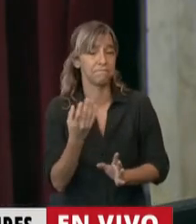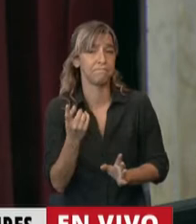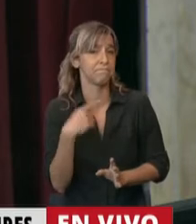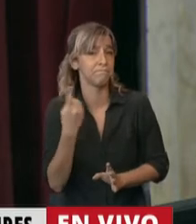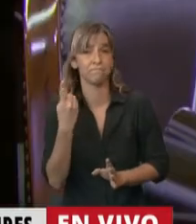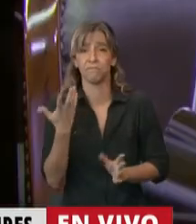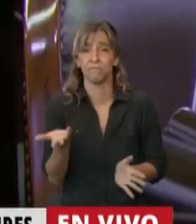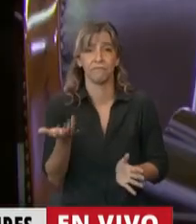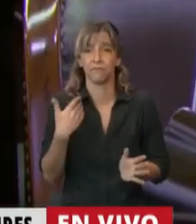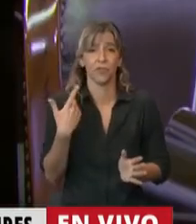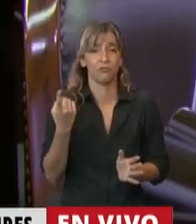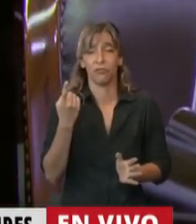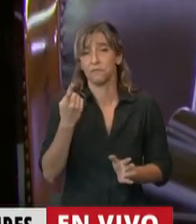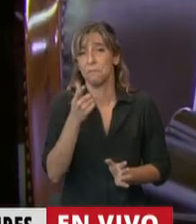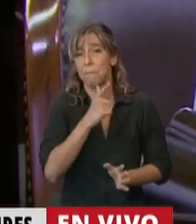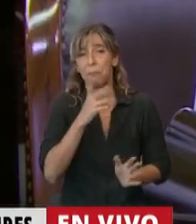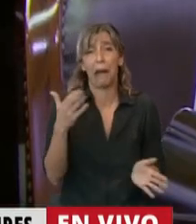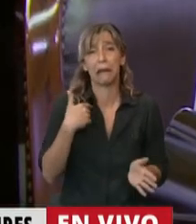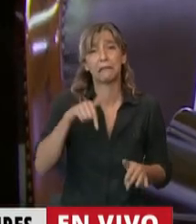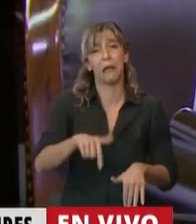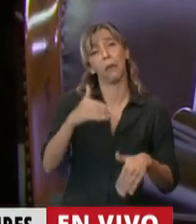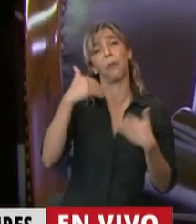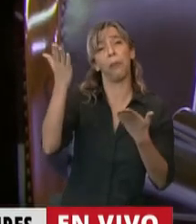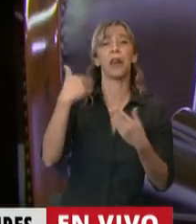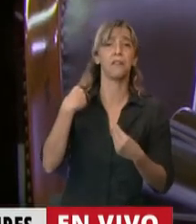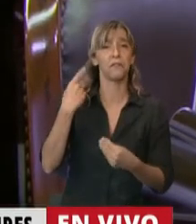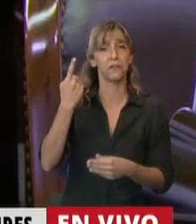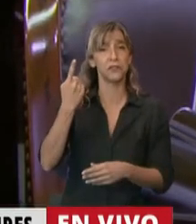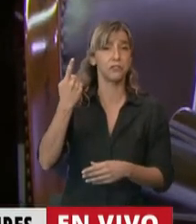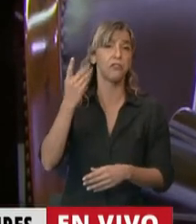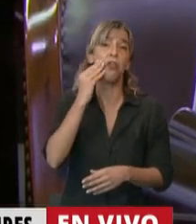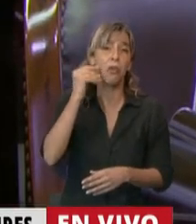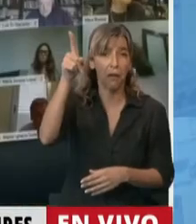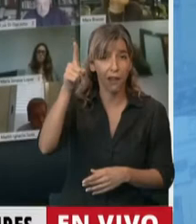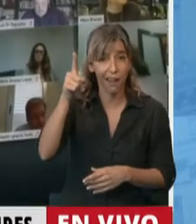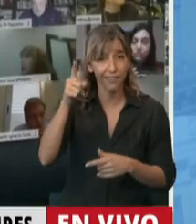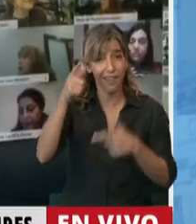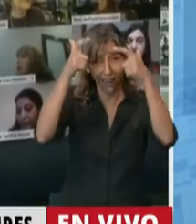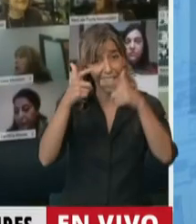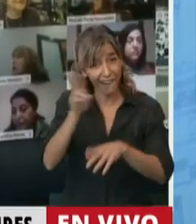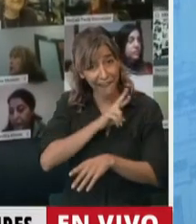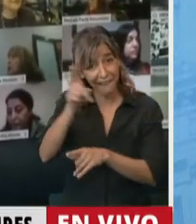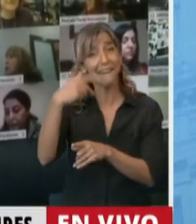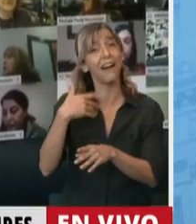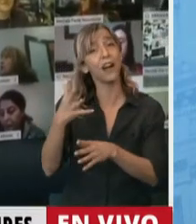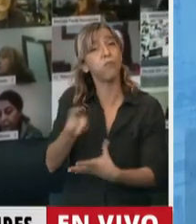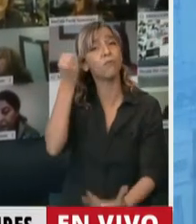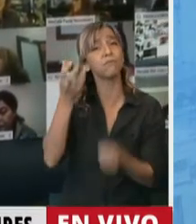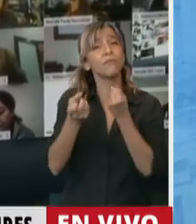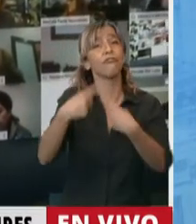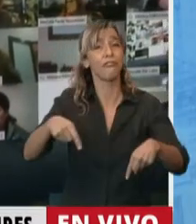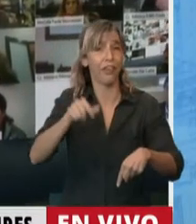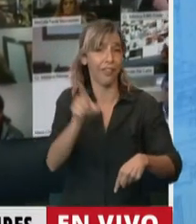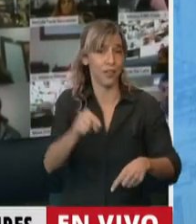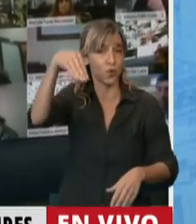a la petrolera de la reina de Inglaterra que sigue llevándose los recursos de nuestra Patagonia